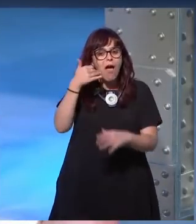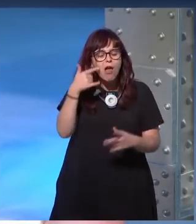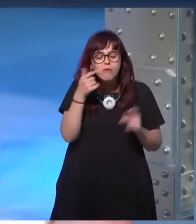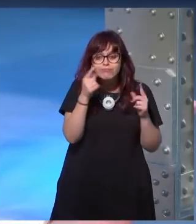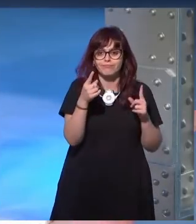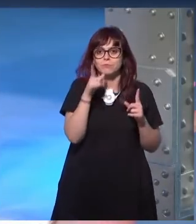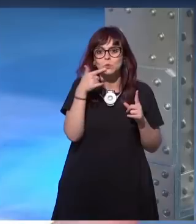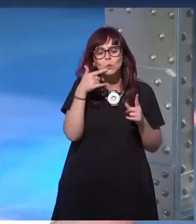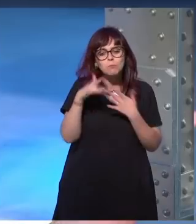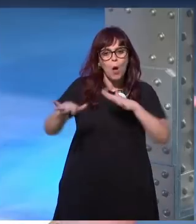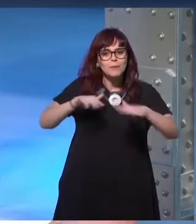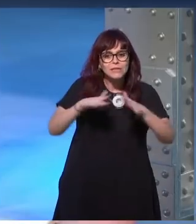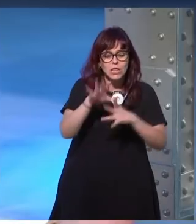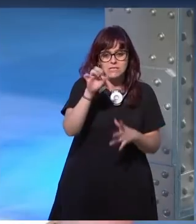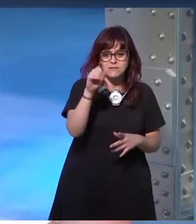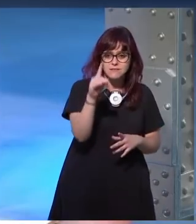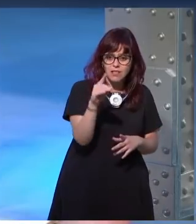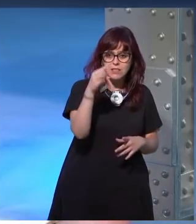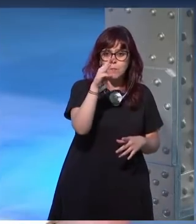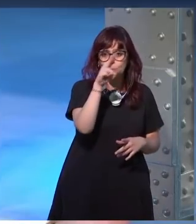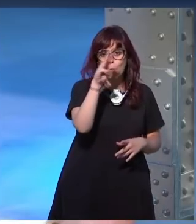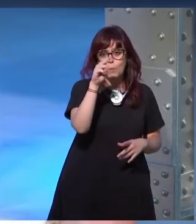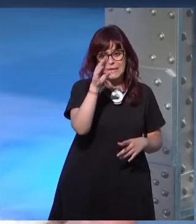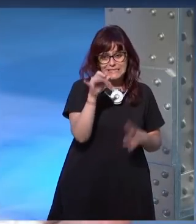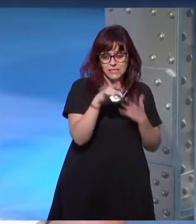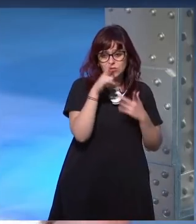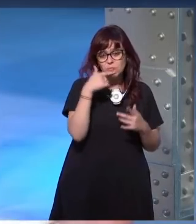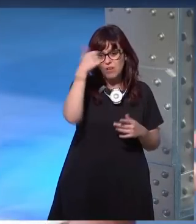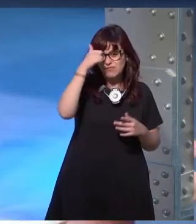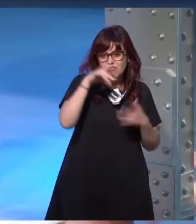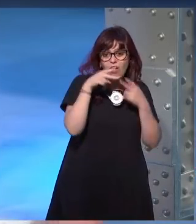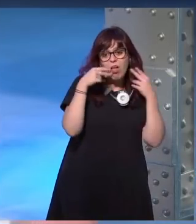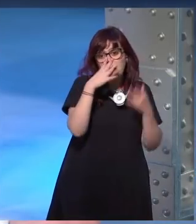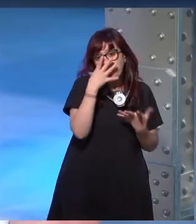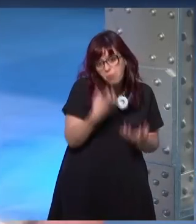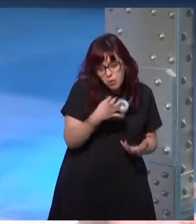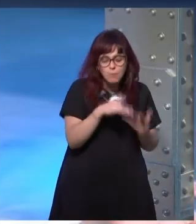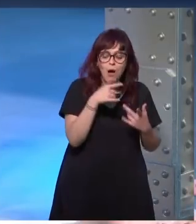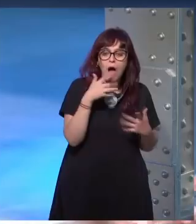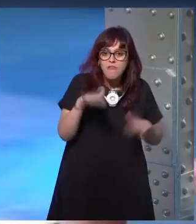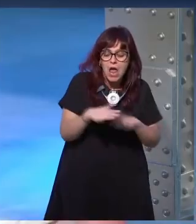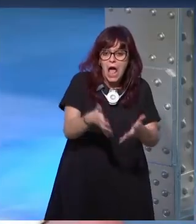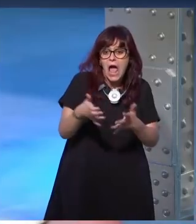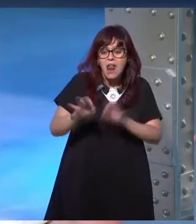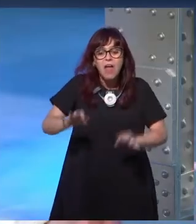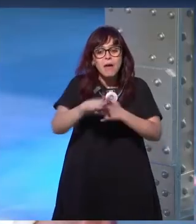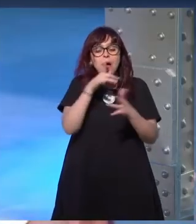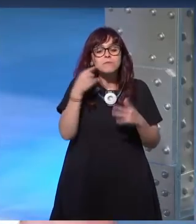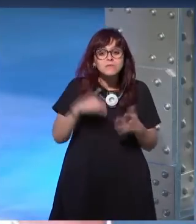y es algo que se pasa por alto en todo este movimiento de los sad puppies de los cachorros tristes estos de las narices y es que buena parte de las obras que